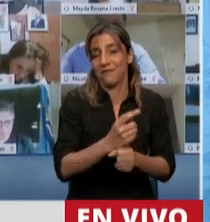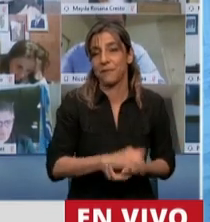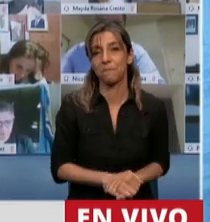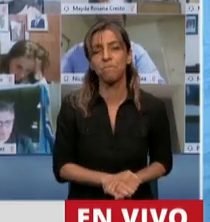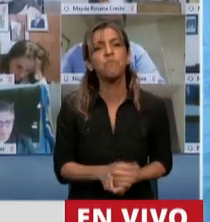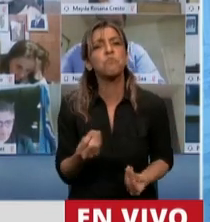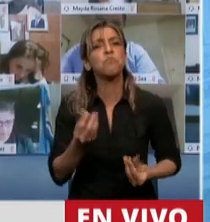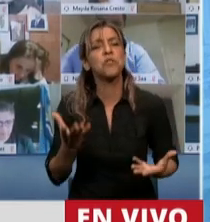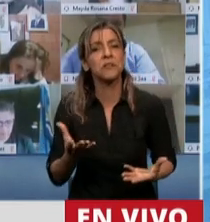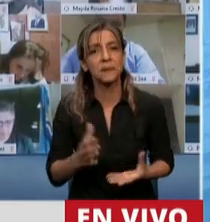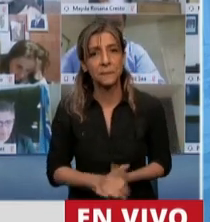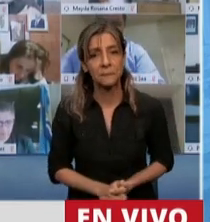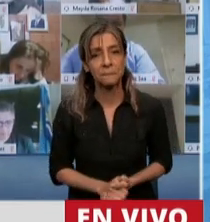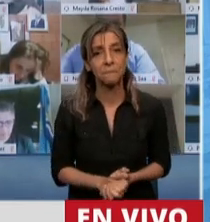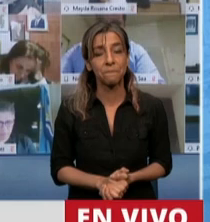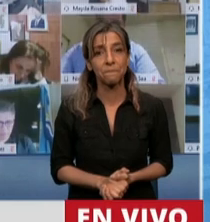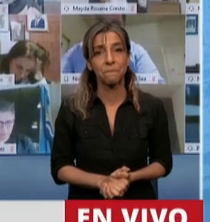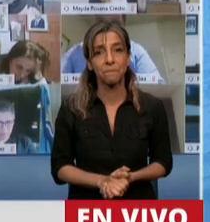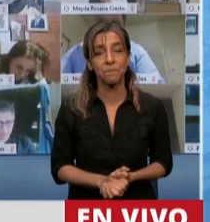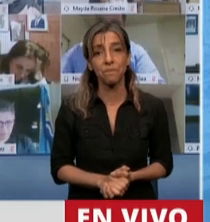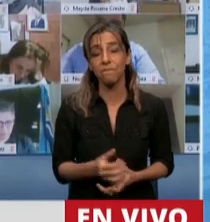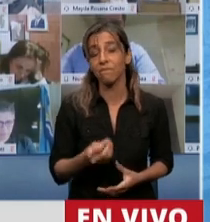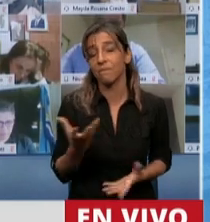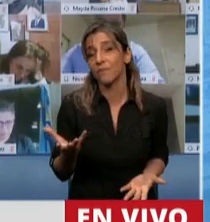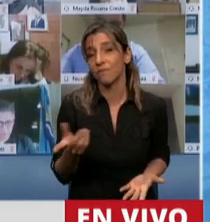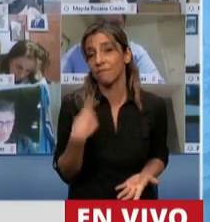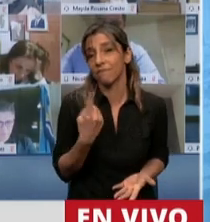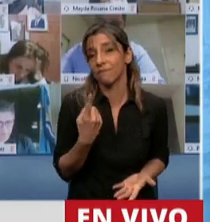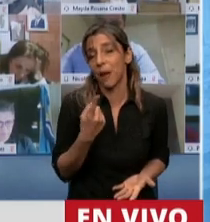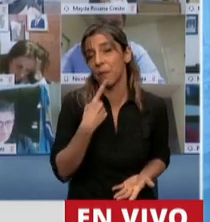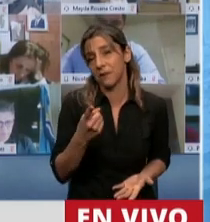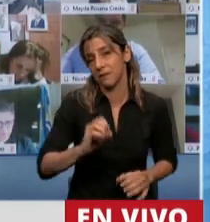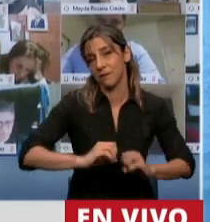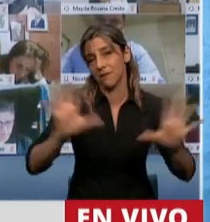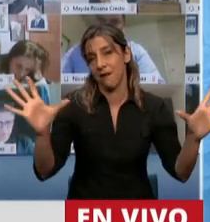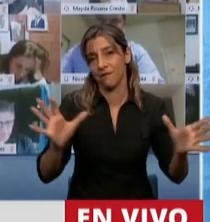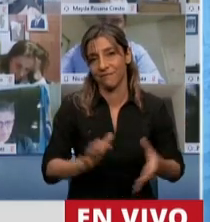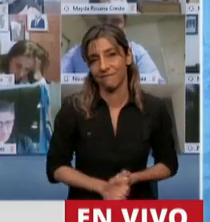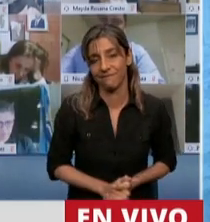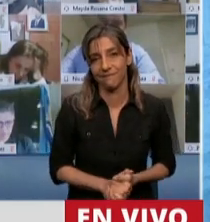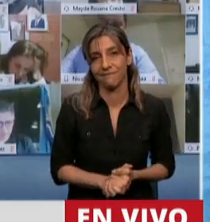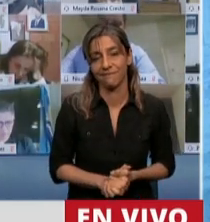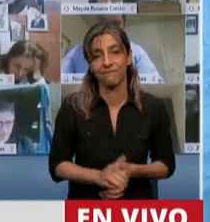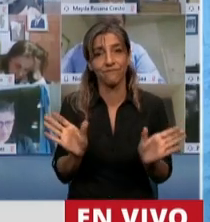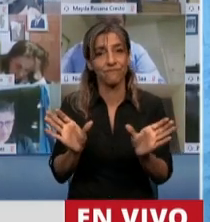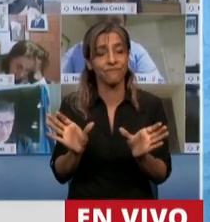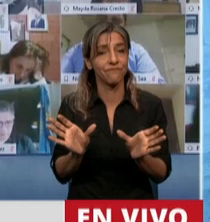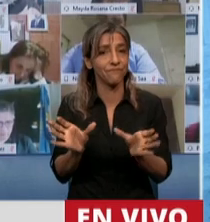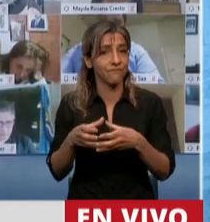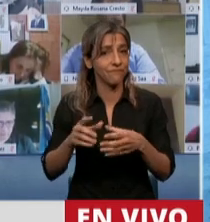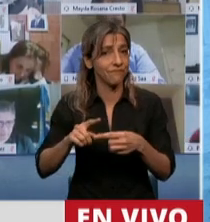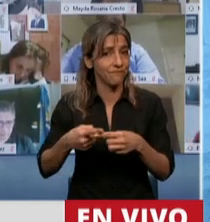Bueno, porque en realidad hay que decir las cosas como son, presidente. El bloque de Cambiemos